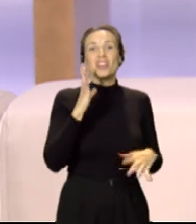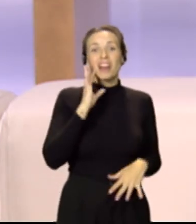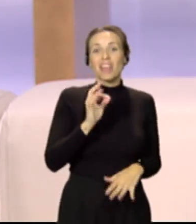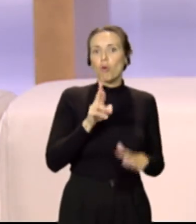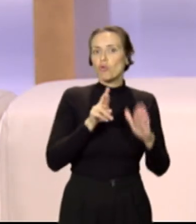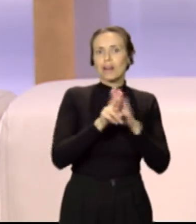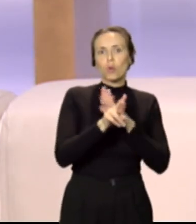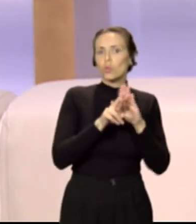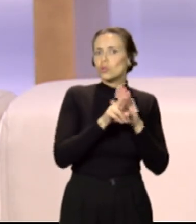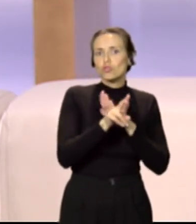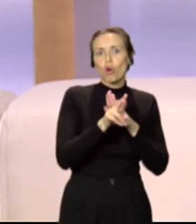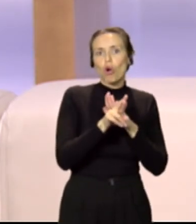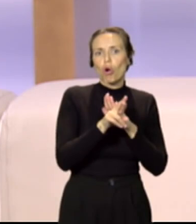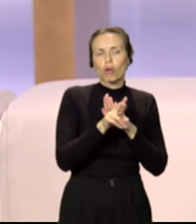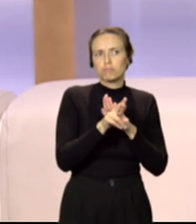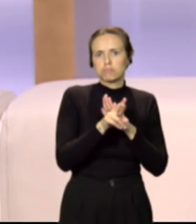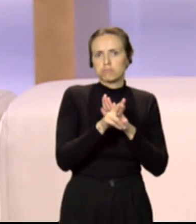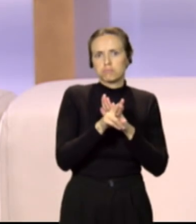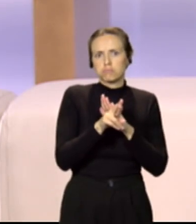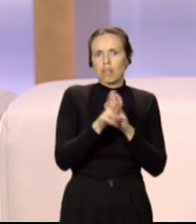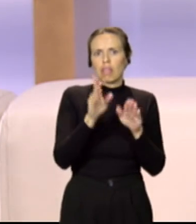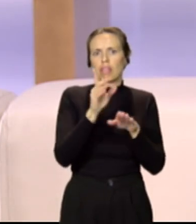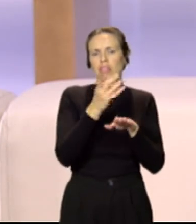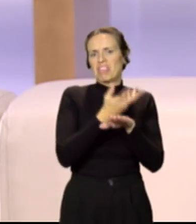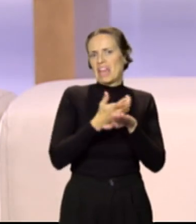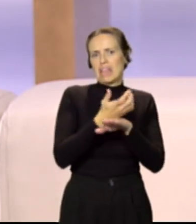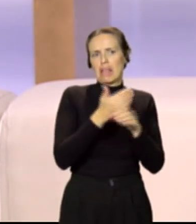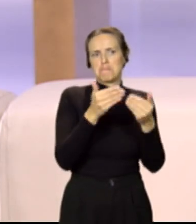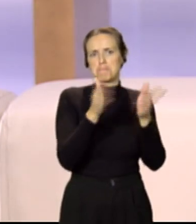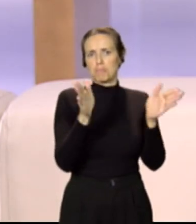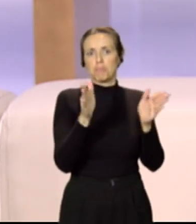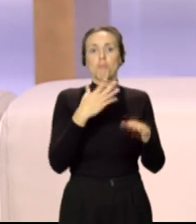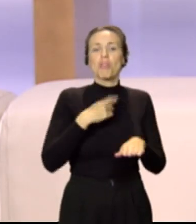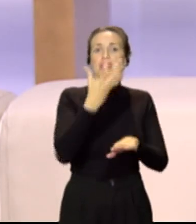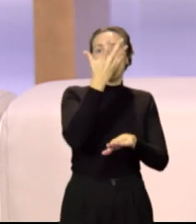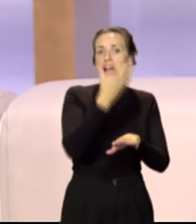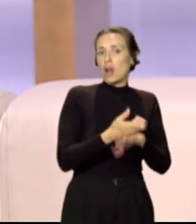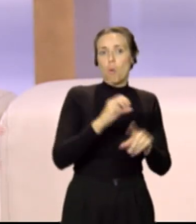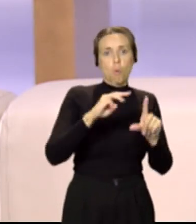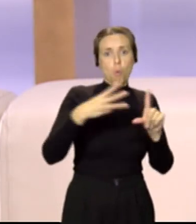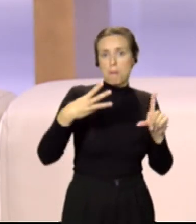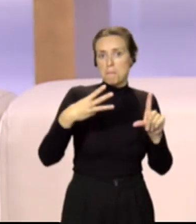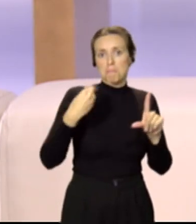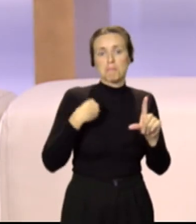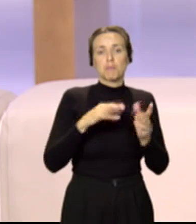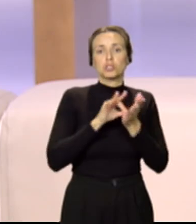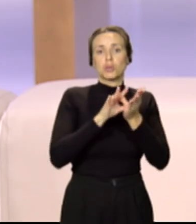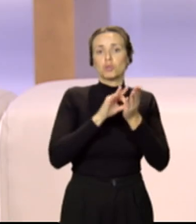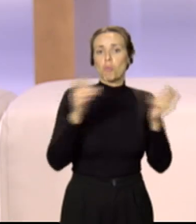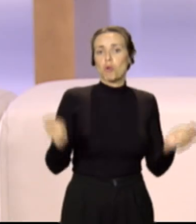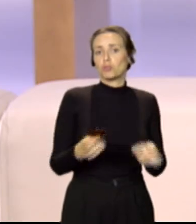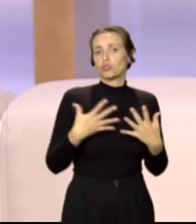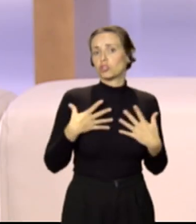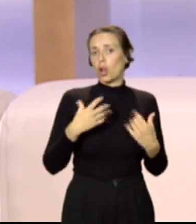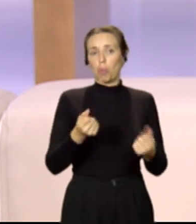recurso que está habilitado de manera digital para descargar desde la web del Servicio de Promoción de la